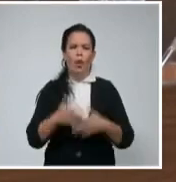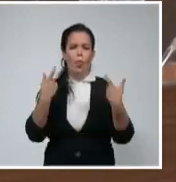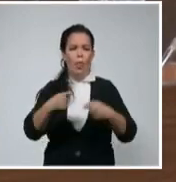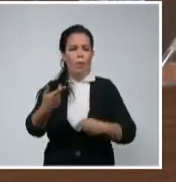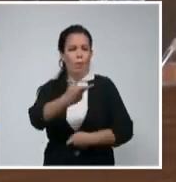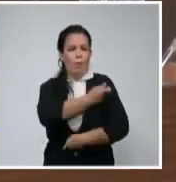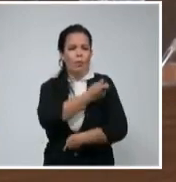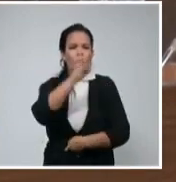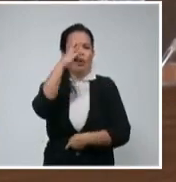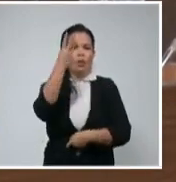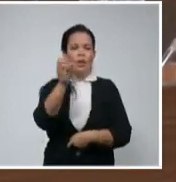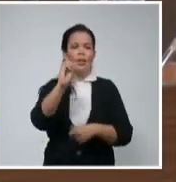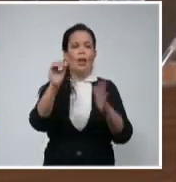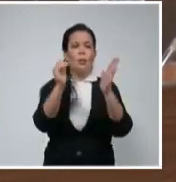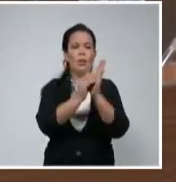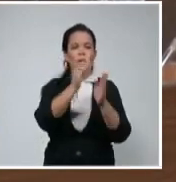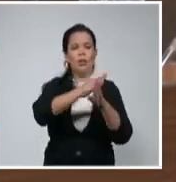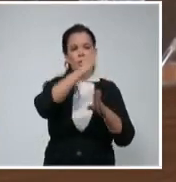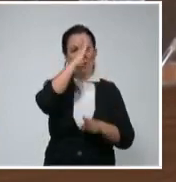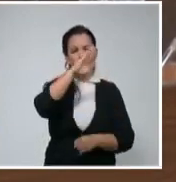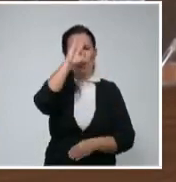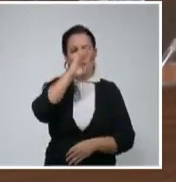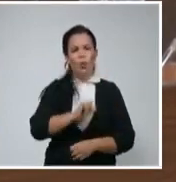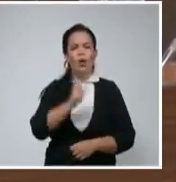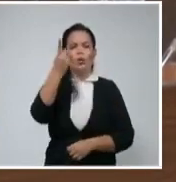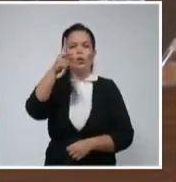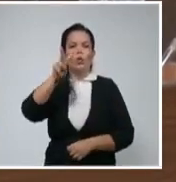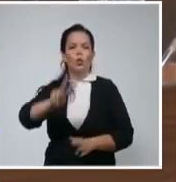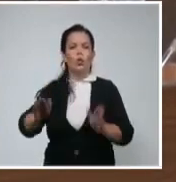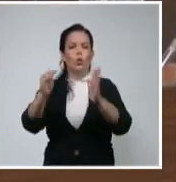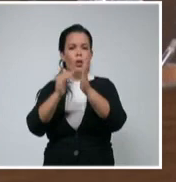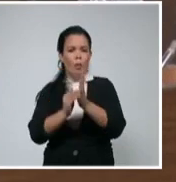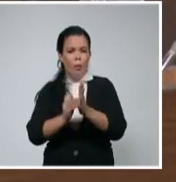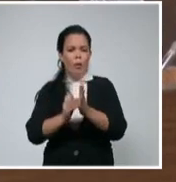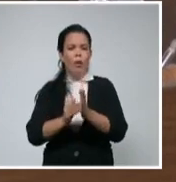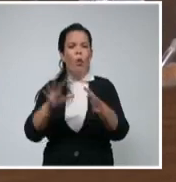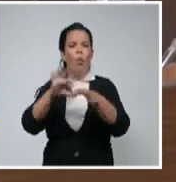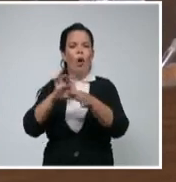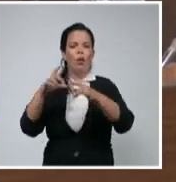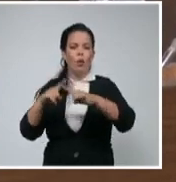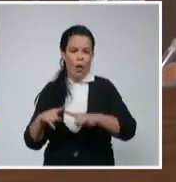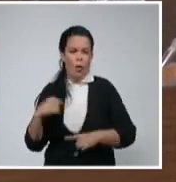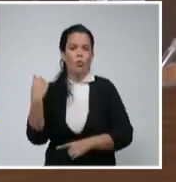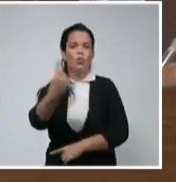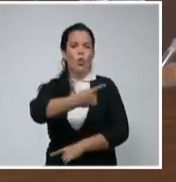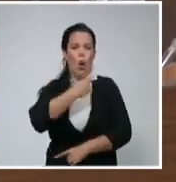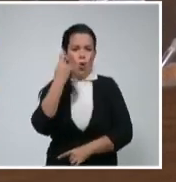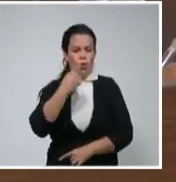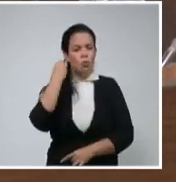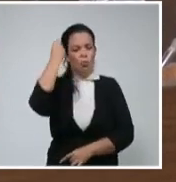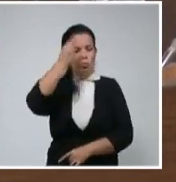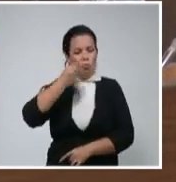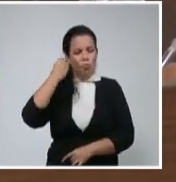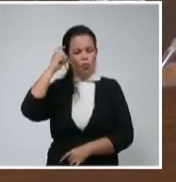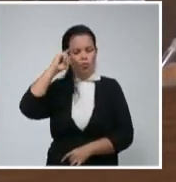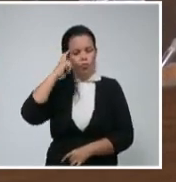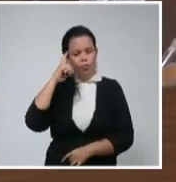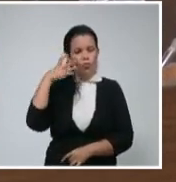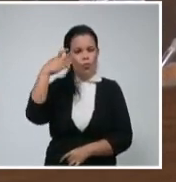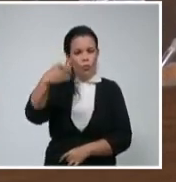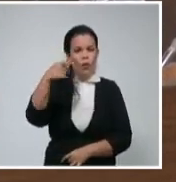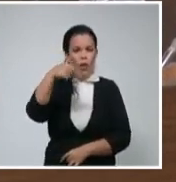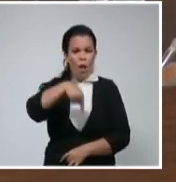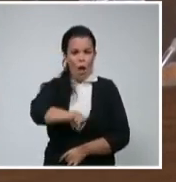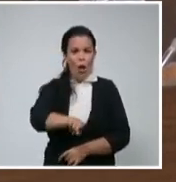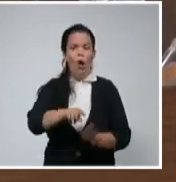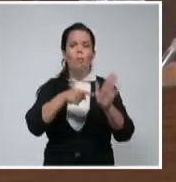y 10 mil y 12 mil en Guantánamo. Tenemos la aspiración de, estamos trabajando fuerte de presentar